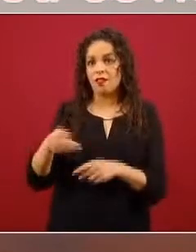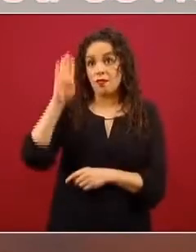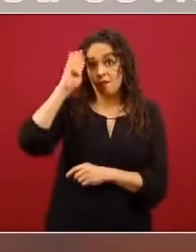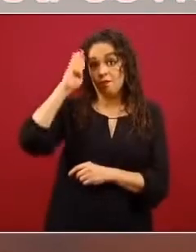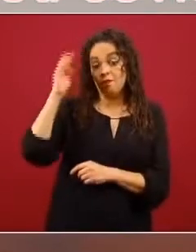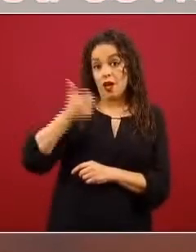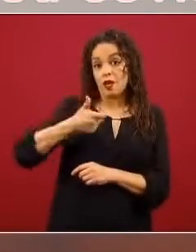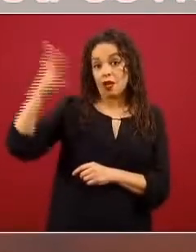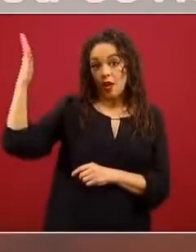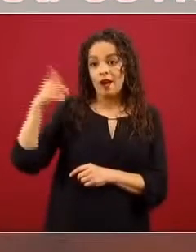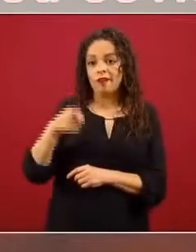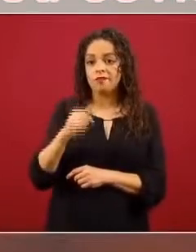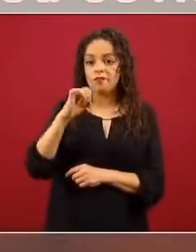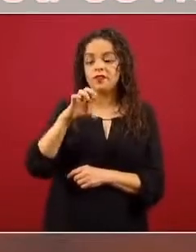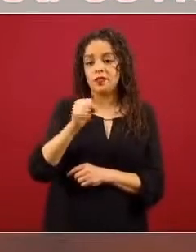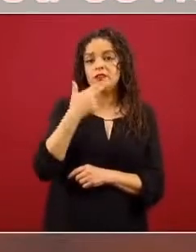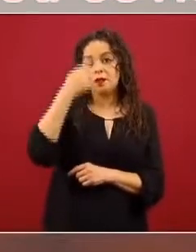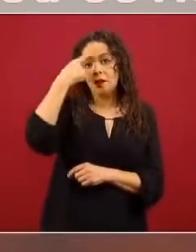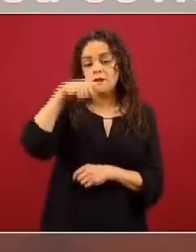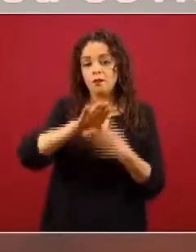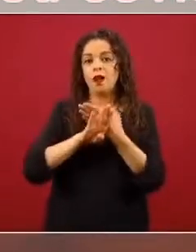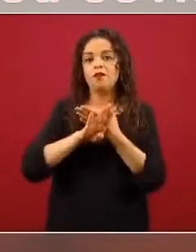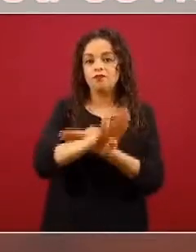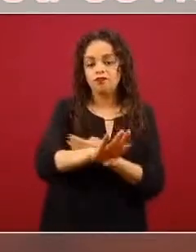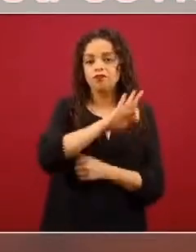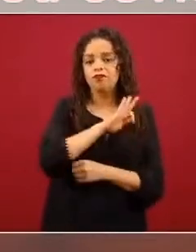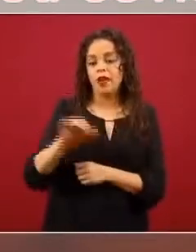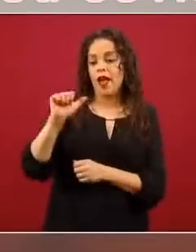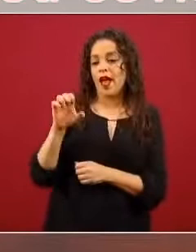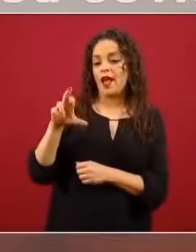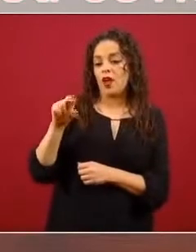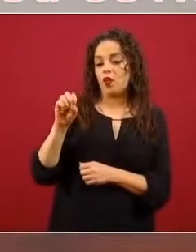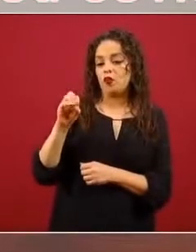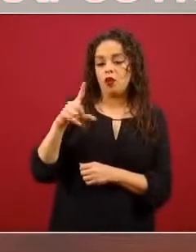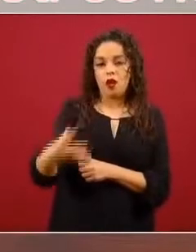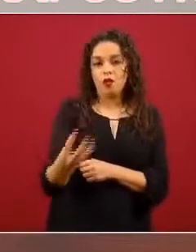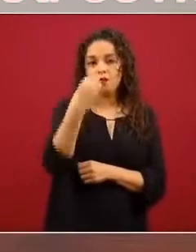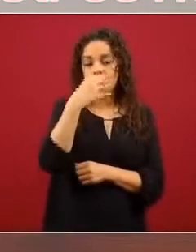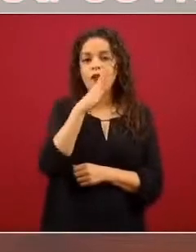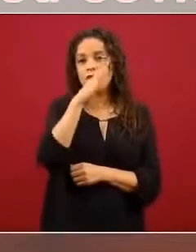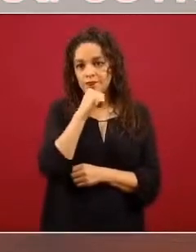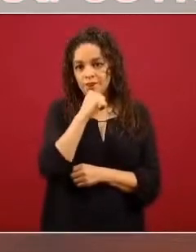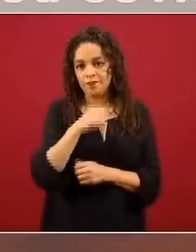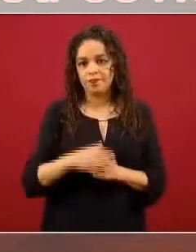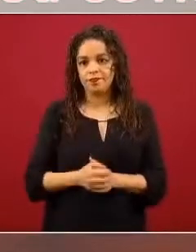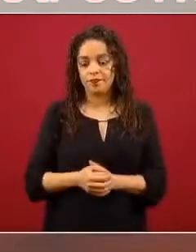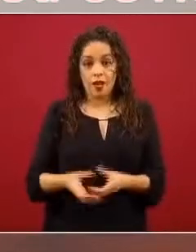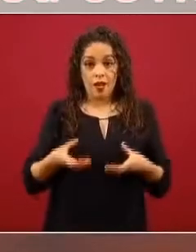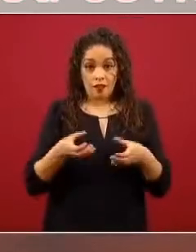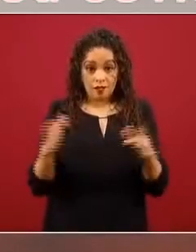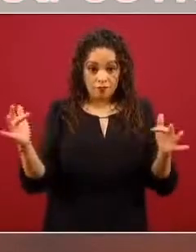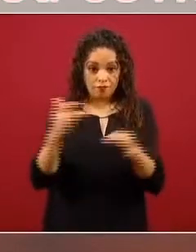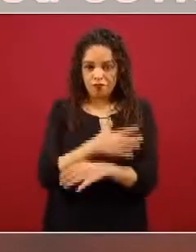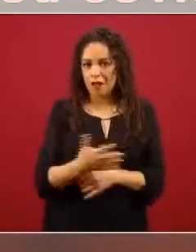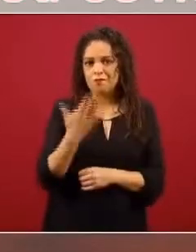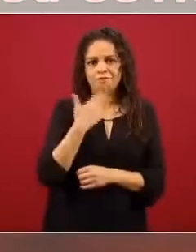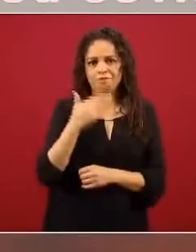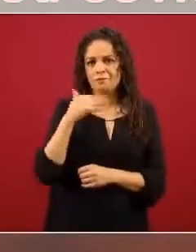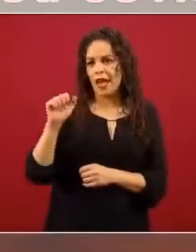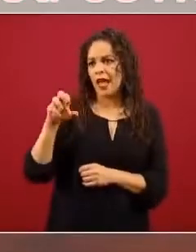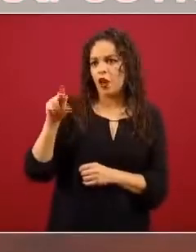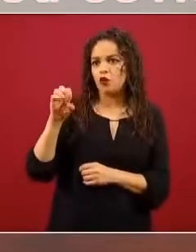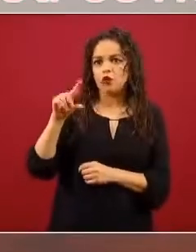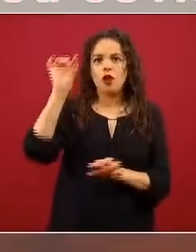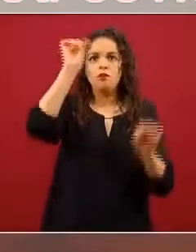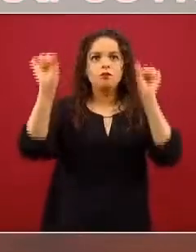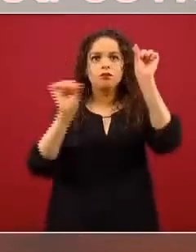pues sirven para la prevención de transmisión de aerosoles. Y entonces, en la comunidad no vamos a generar aerosoles. Para que estos funcionen, tienen que